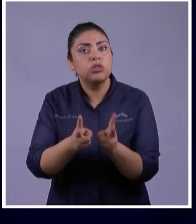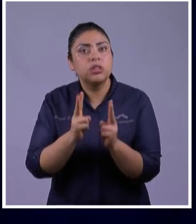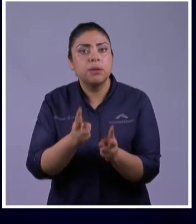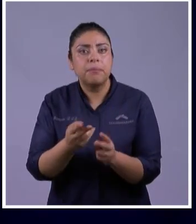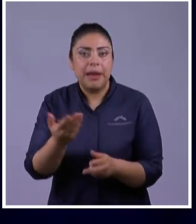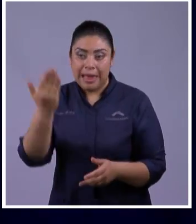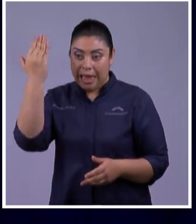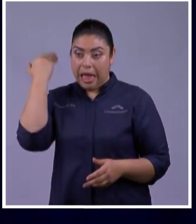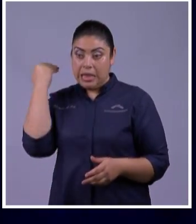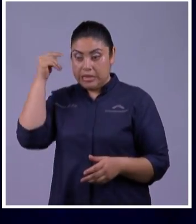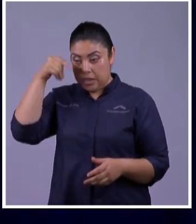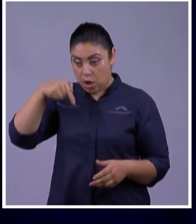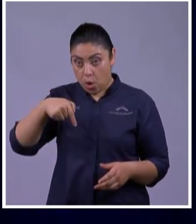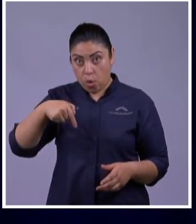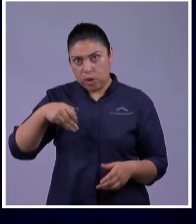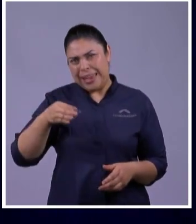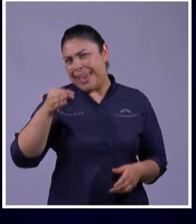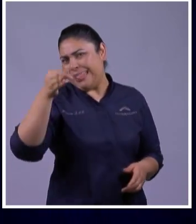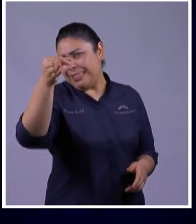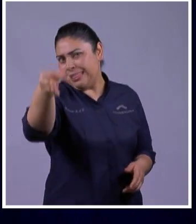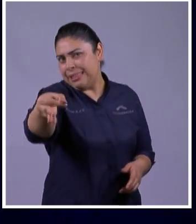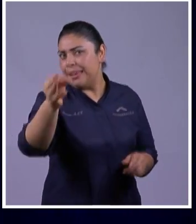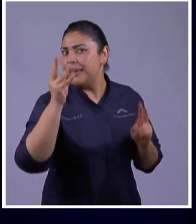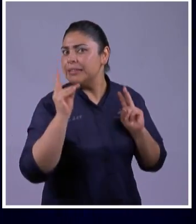hoy Y de siempre